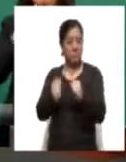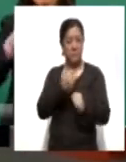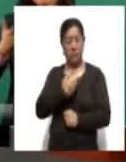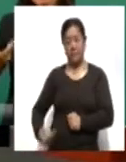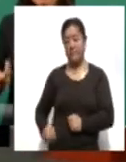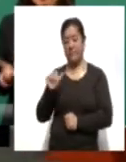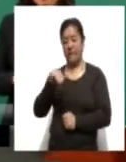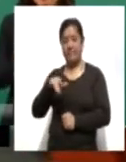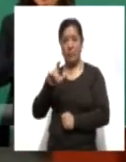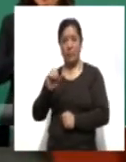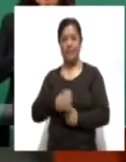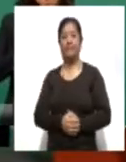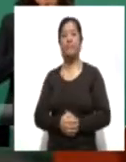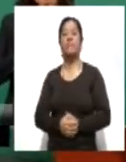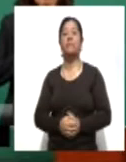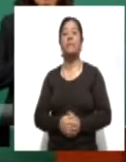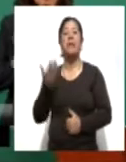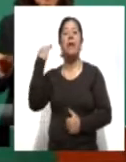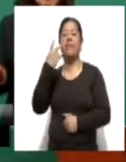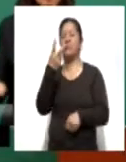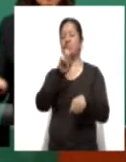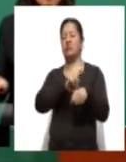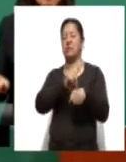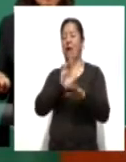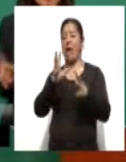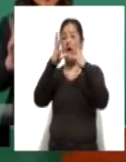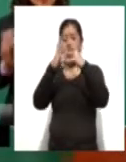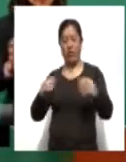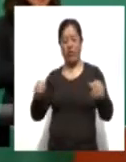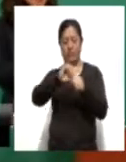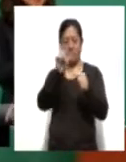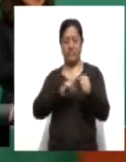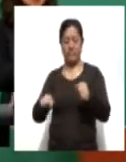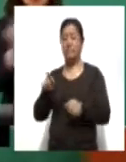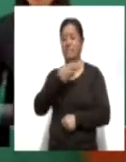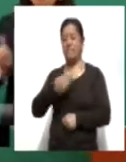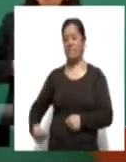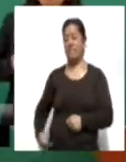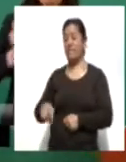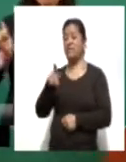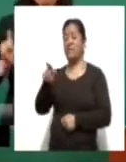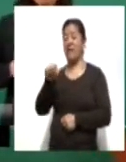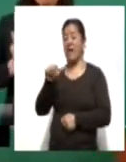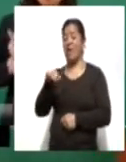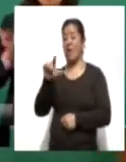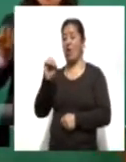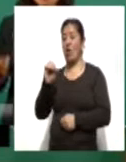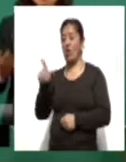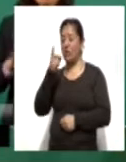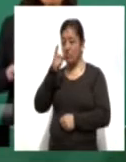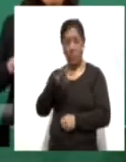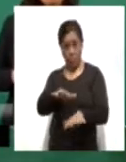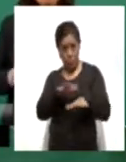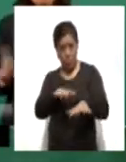A dos días del mega apagón en varias entidades del país, el presidente Enres Manuel López Obrador calificó como una hazaña que la Comisión Federal de Electricidad al día